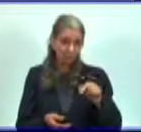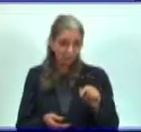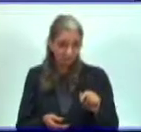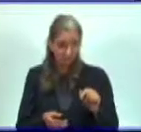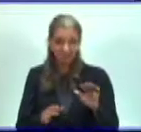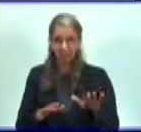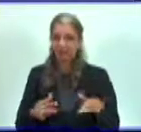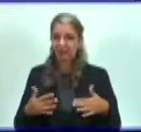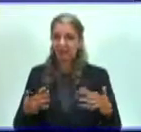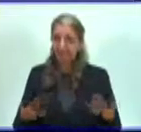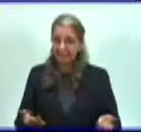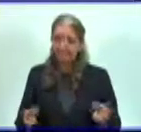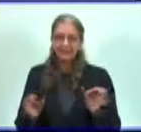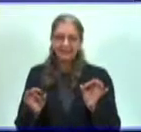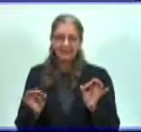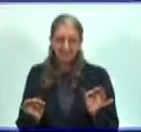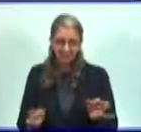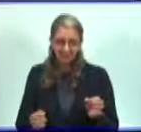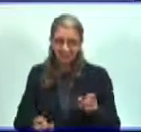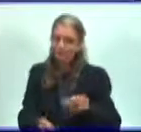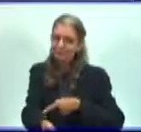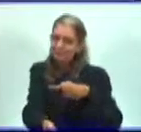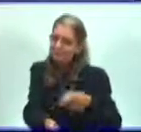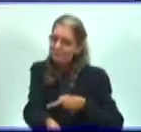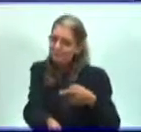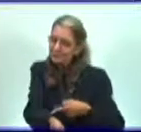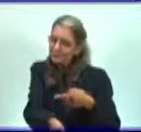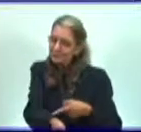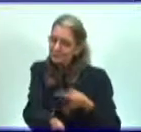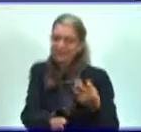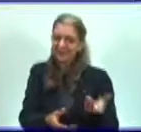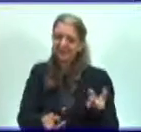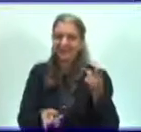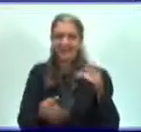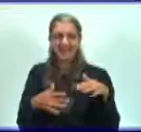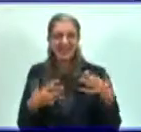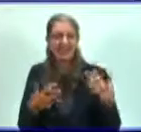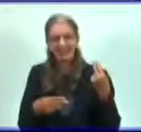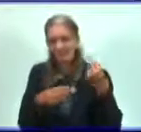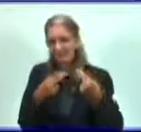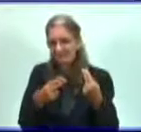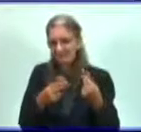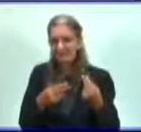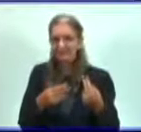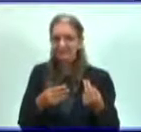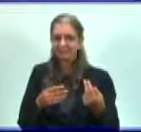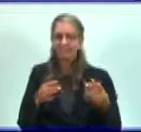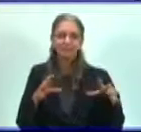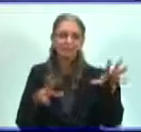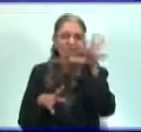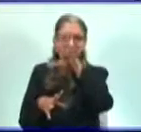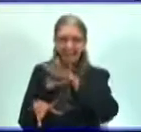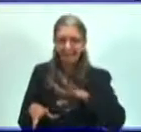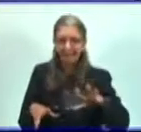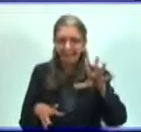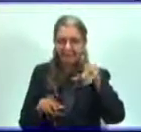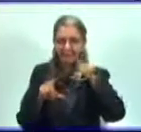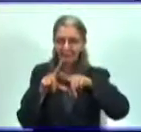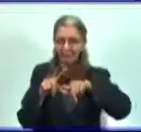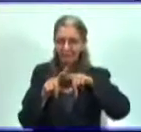siempre, te va a tener acostumbrado en sus encuentros, te construí un esquema de contenido.